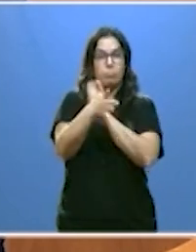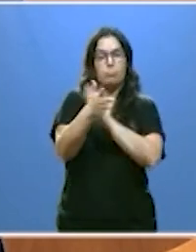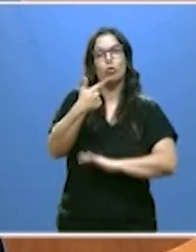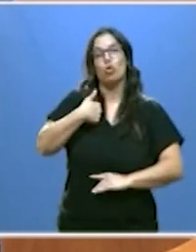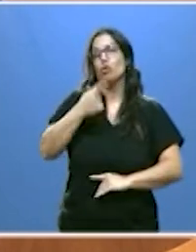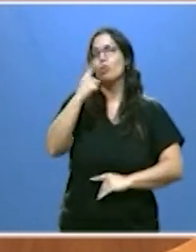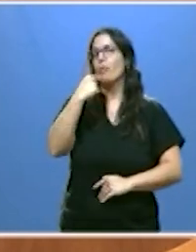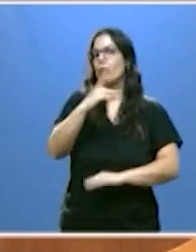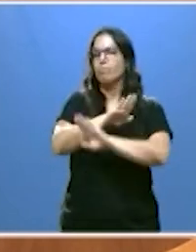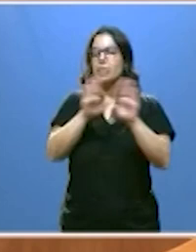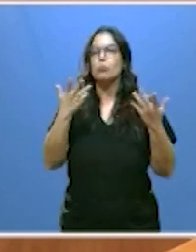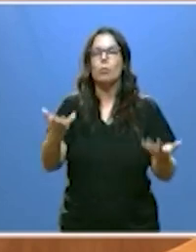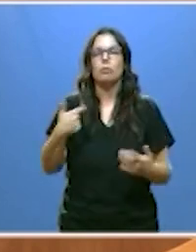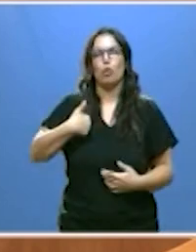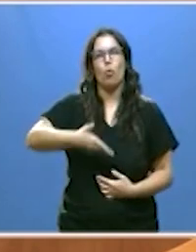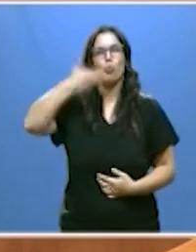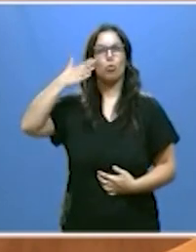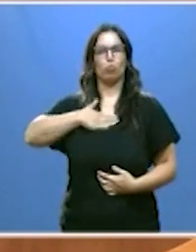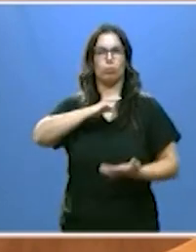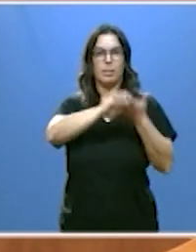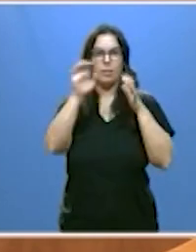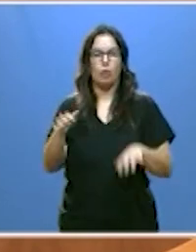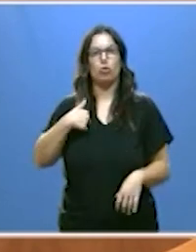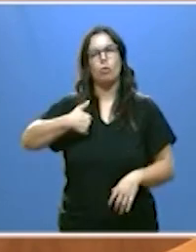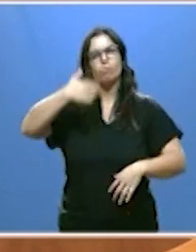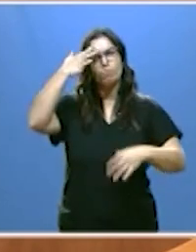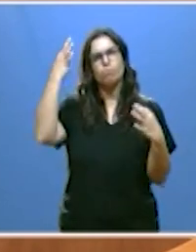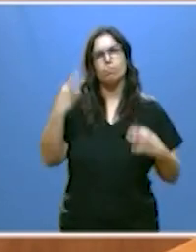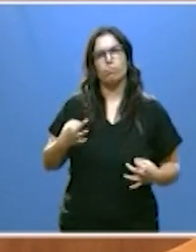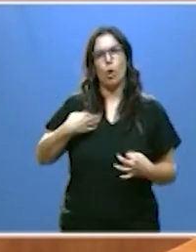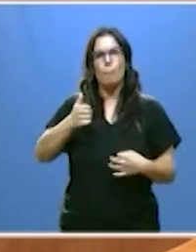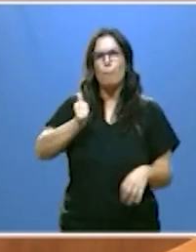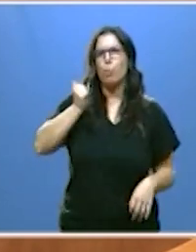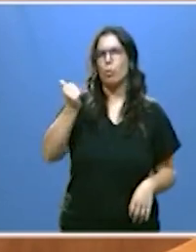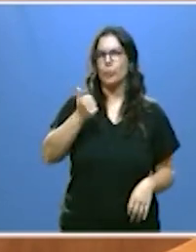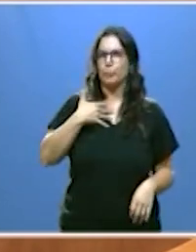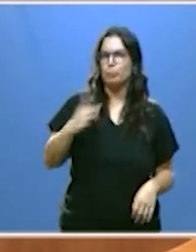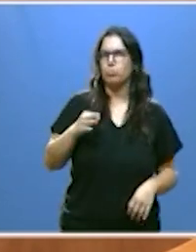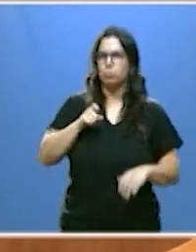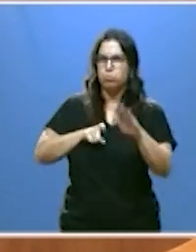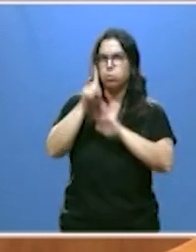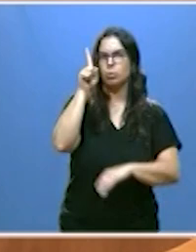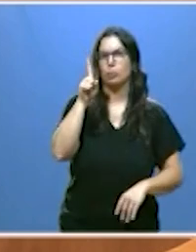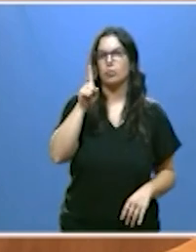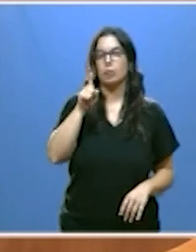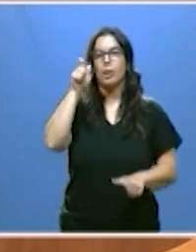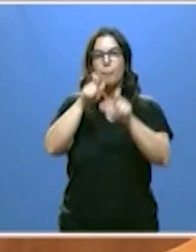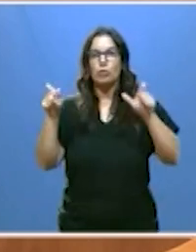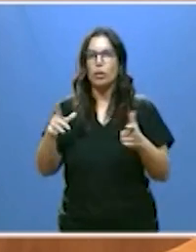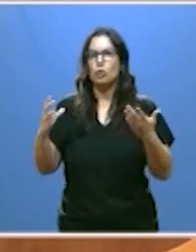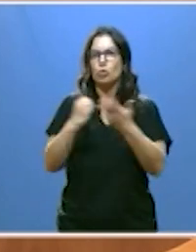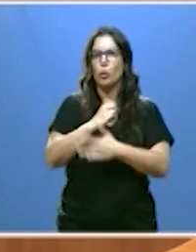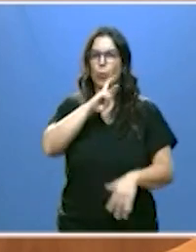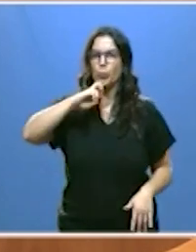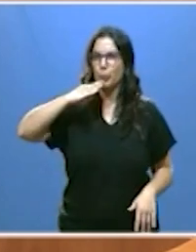orgulloso muy orgulloso de Castilla y León creo en las enormes posibilidades que tenemos en esta tierra en la valía de todas las personas